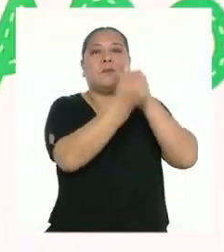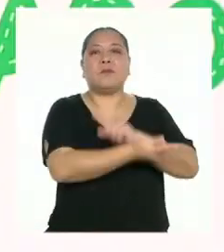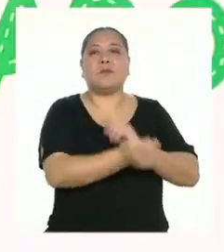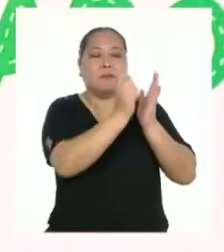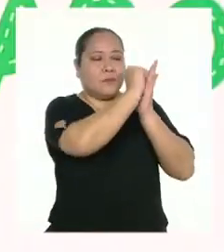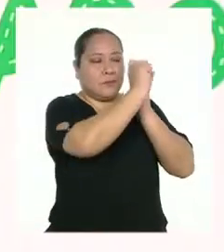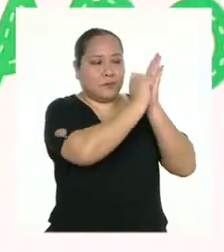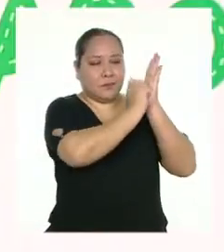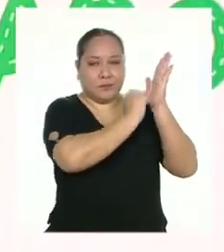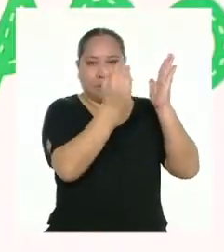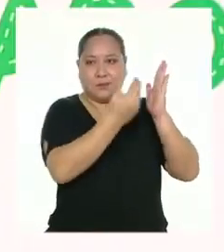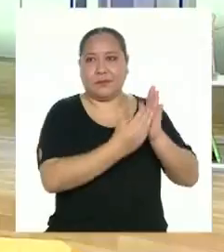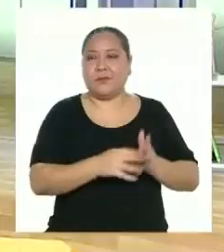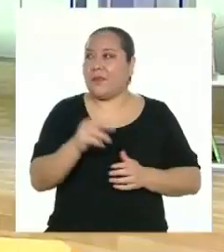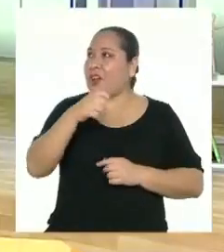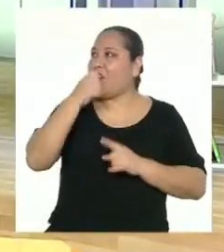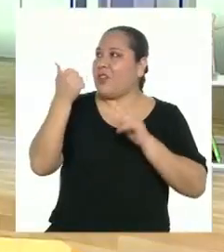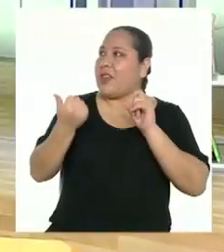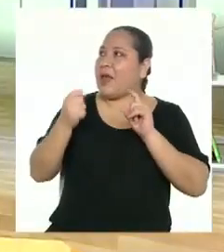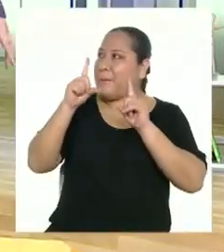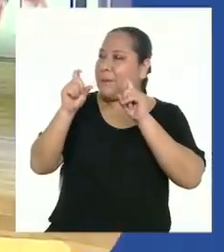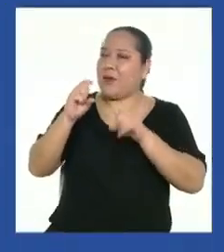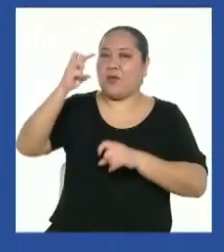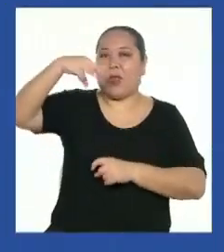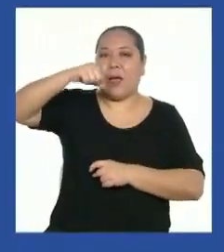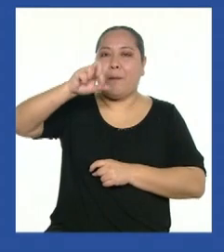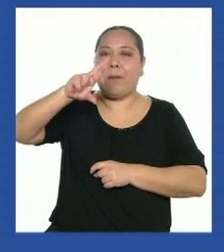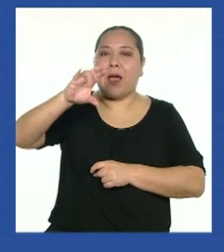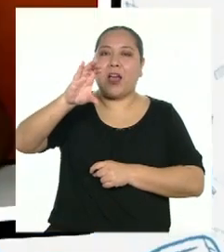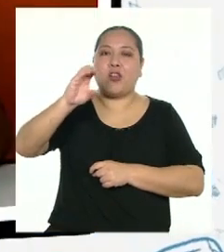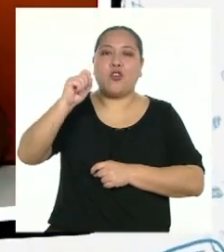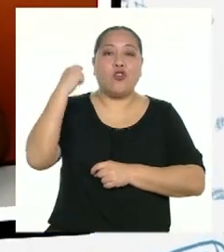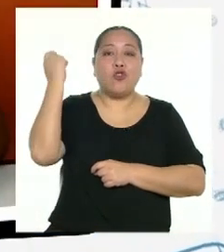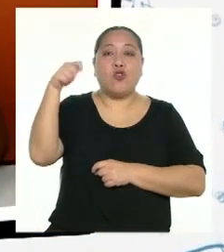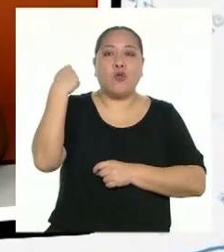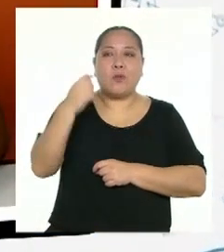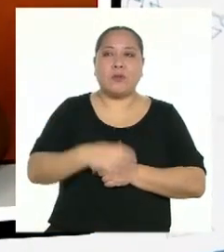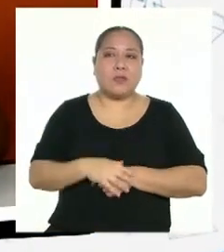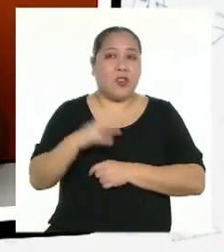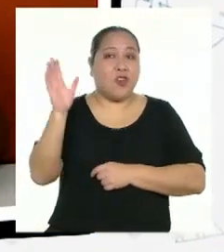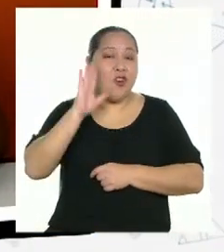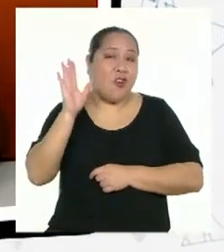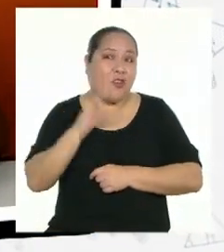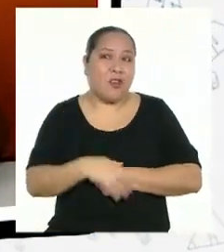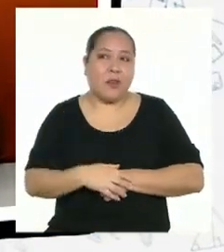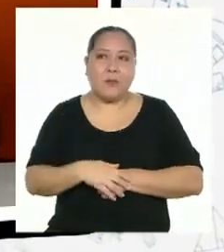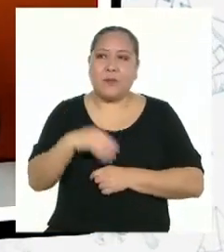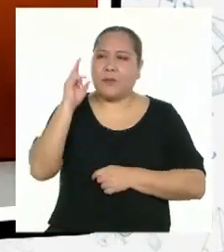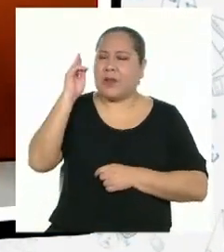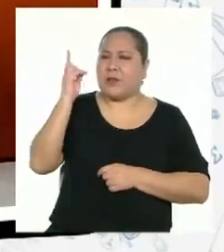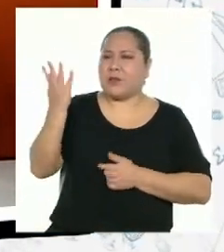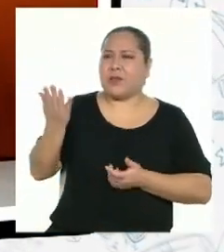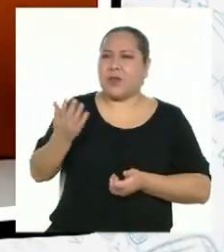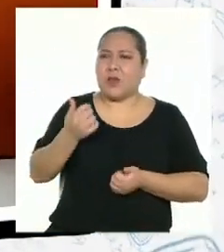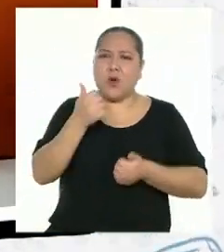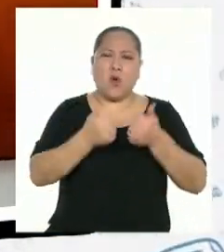Tenemos otra pregunta de Marcos de la ciudad de Tumbe. Hola a todos. Profesora, ¿cuál es la utilidad de un periódico